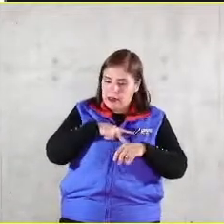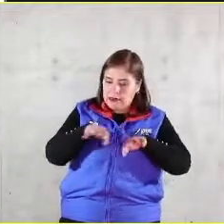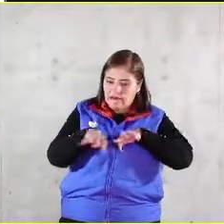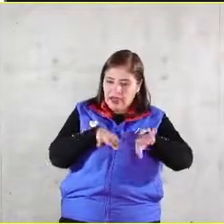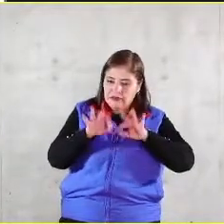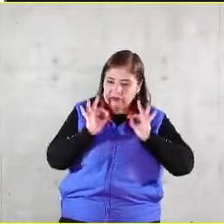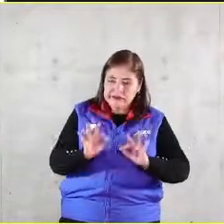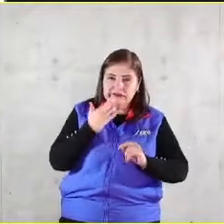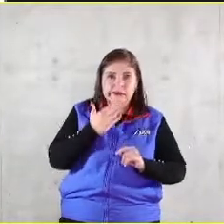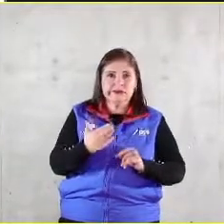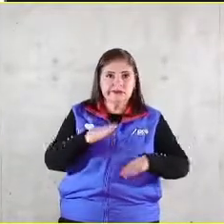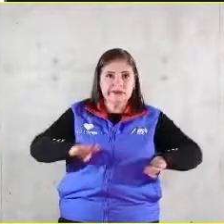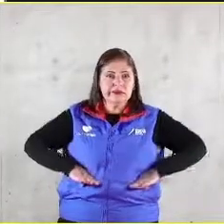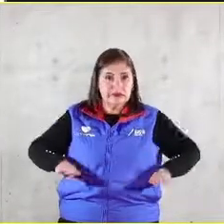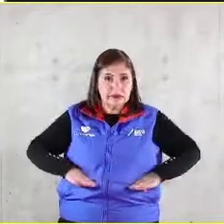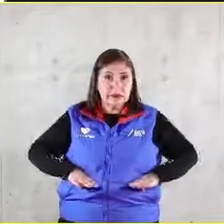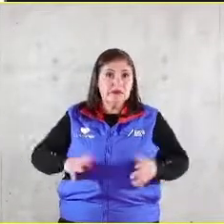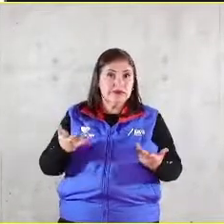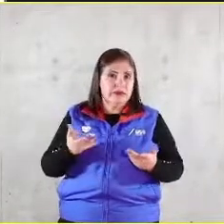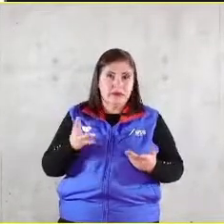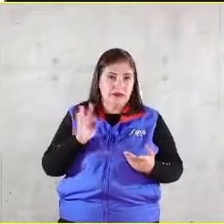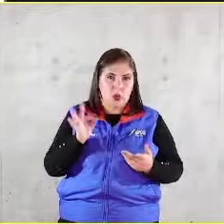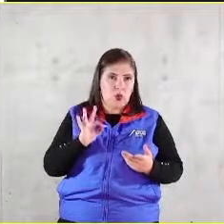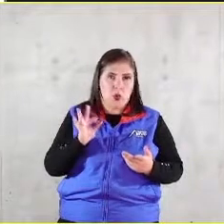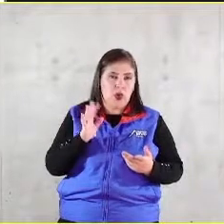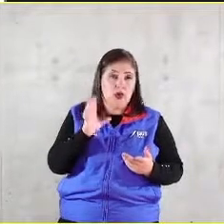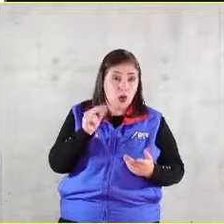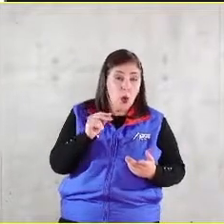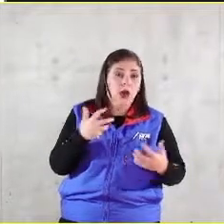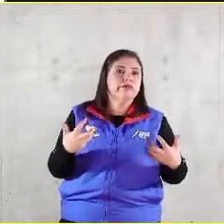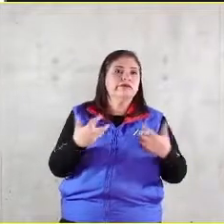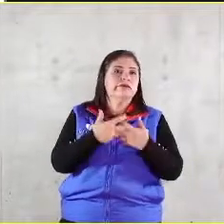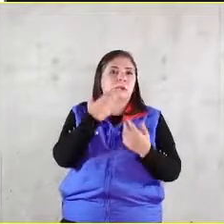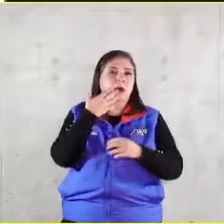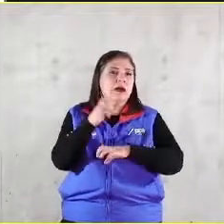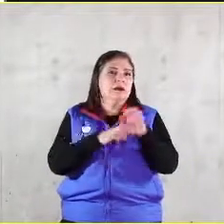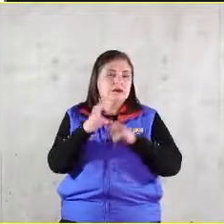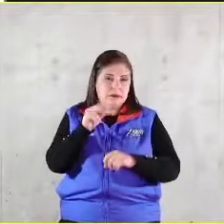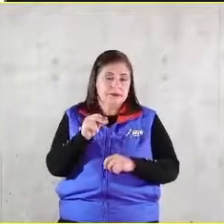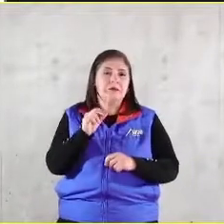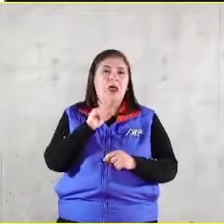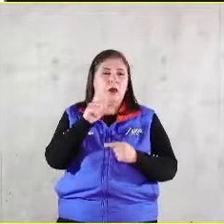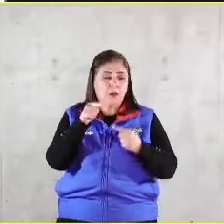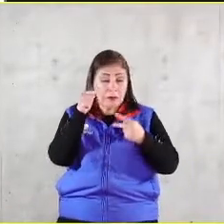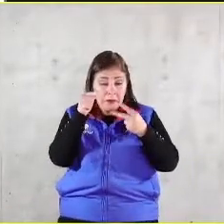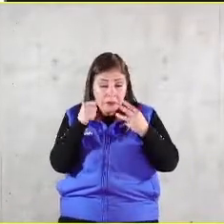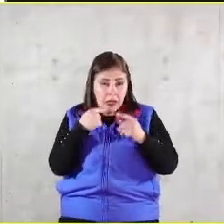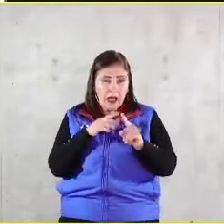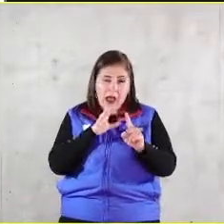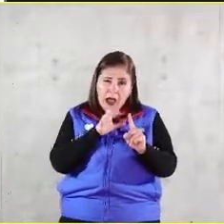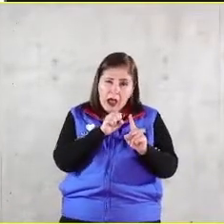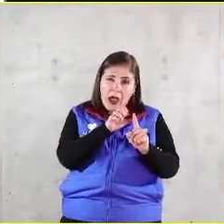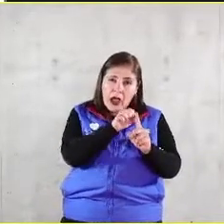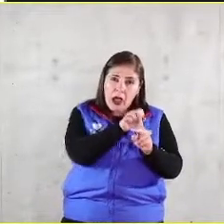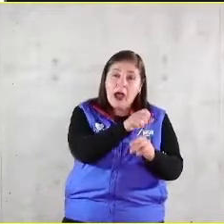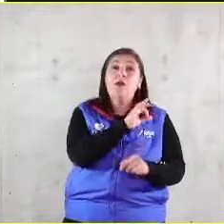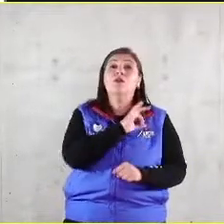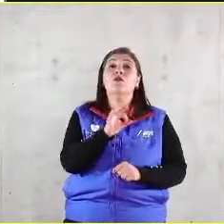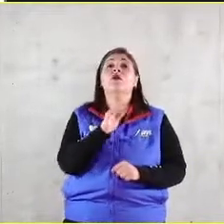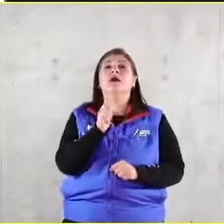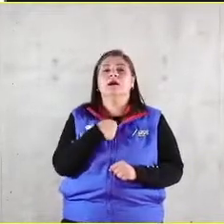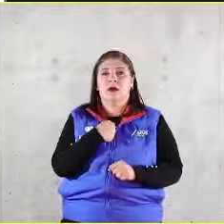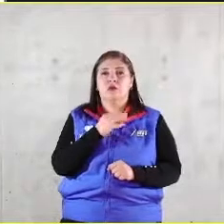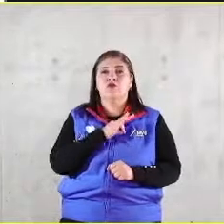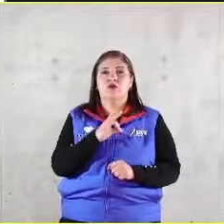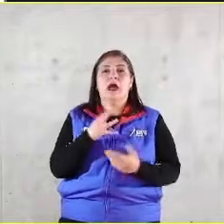tenga alguien que no trabaja en la empresa en tanto yo voy cumpliendo este reto puedo echar a andar y gestionar otro más que